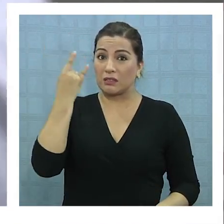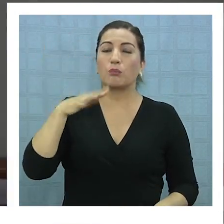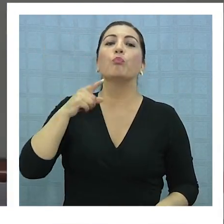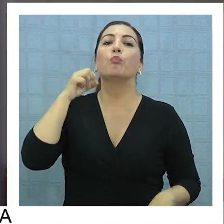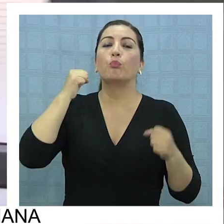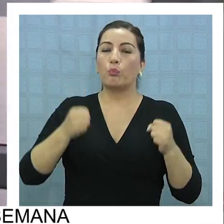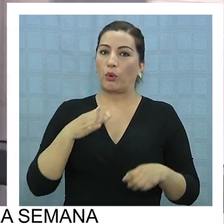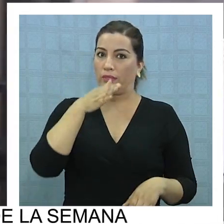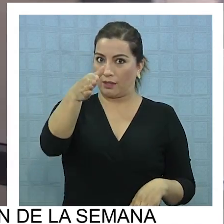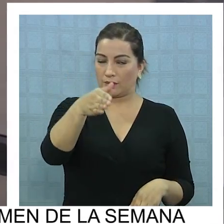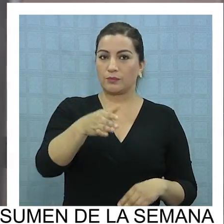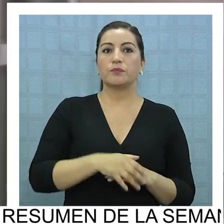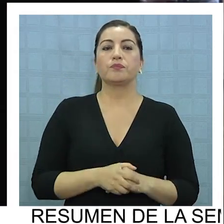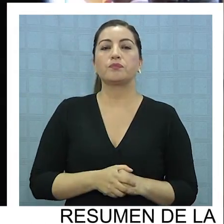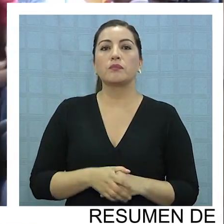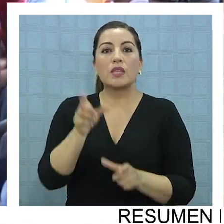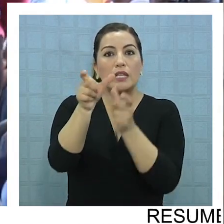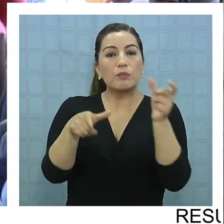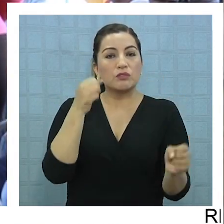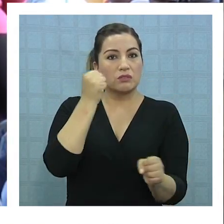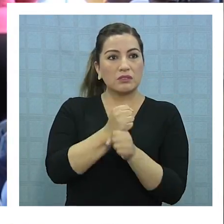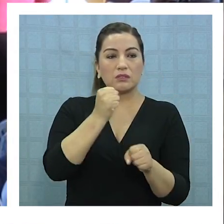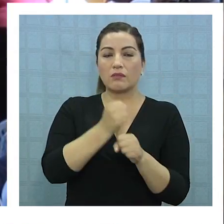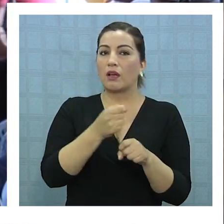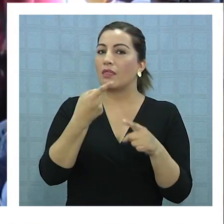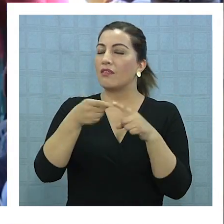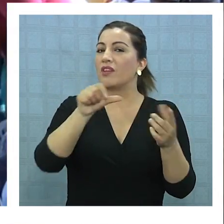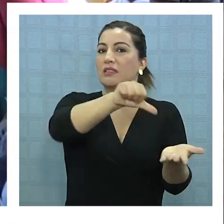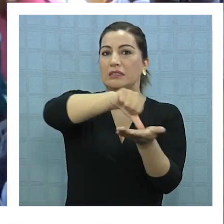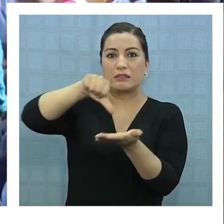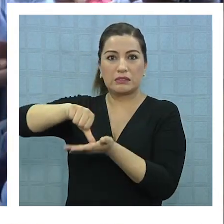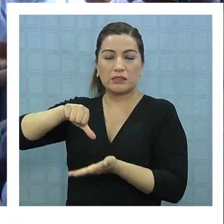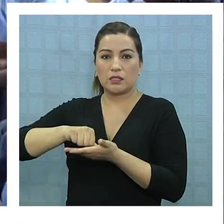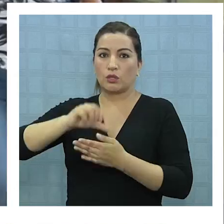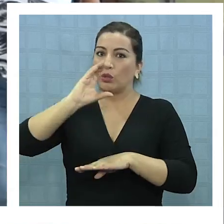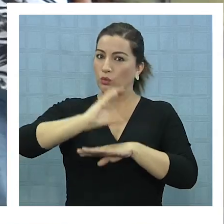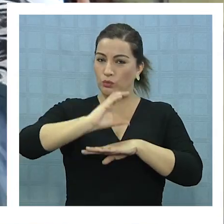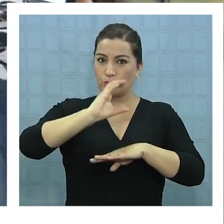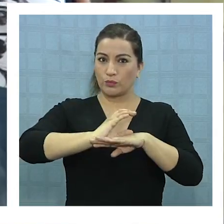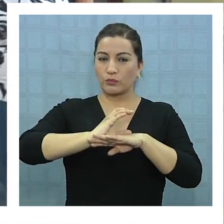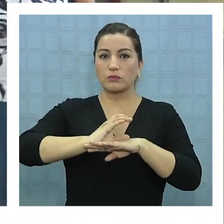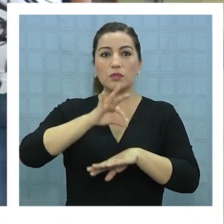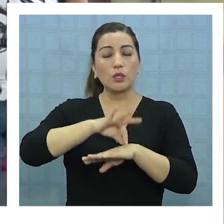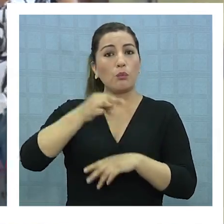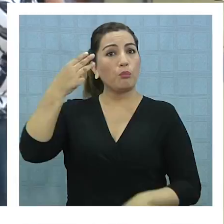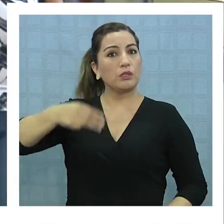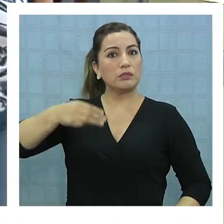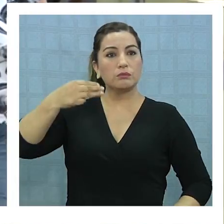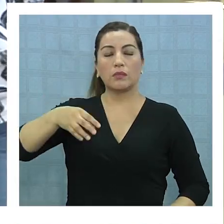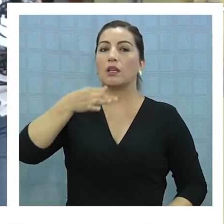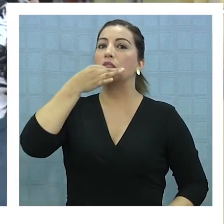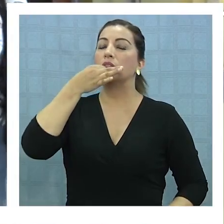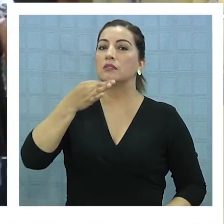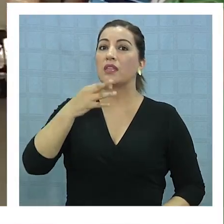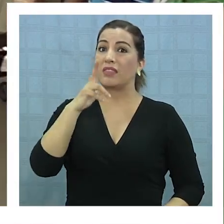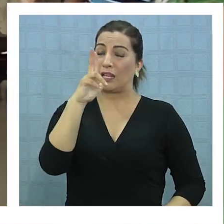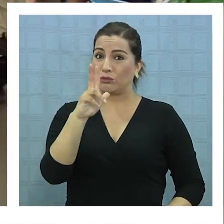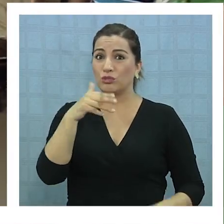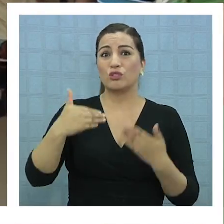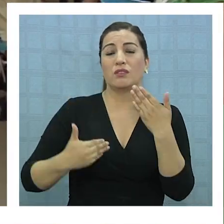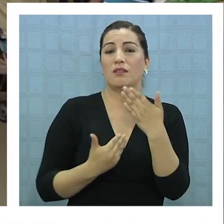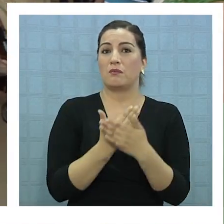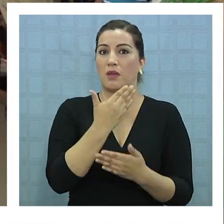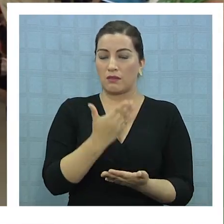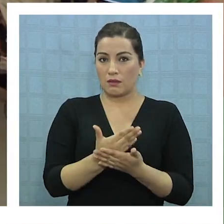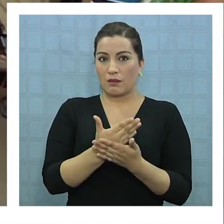Los trabajadores de los distintos centros de Confusam, o Salud Municipal, se manifestarán desde las 8 horas en sus respectivos lugares